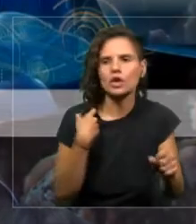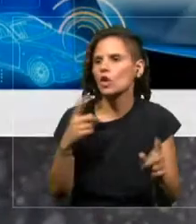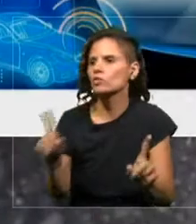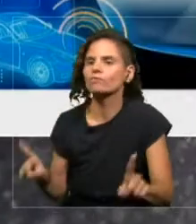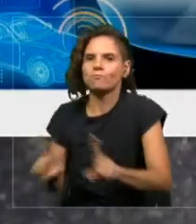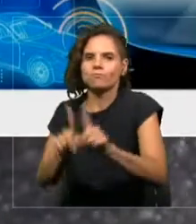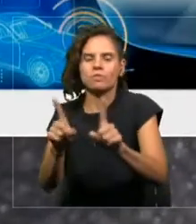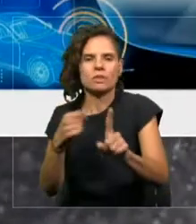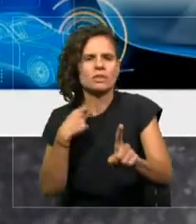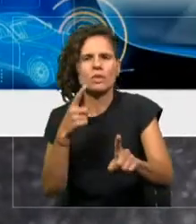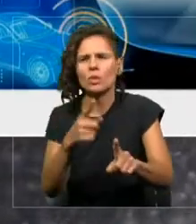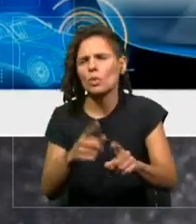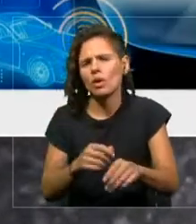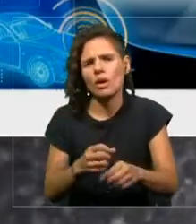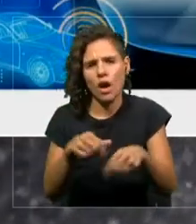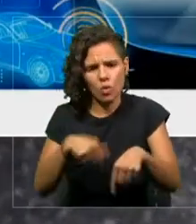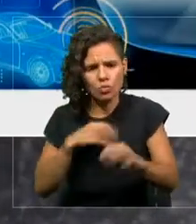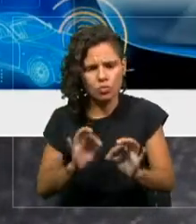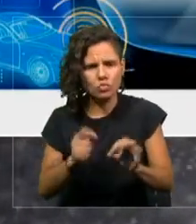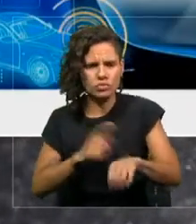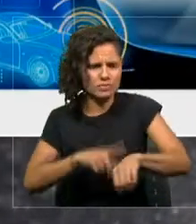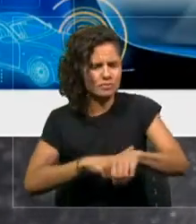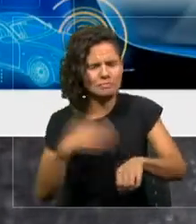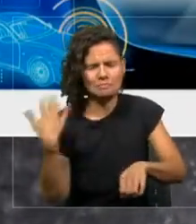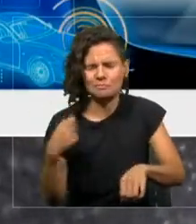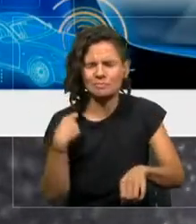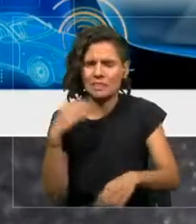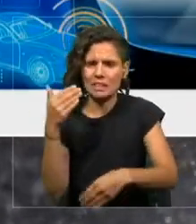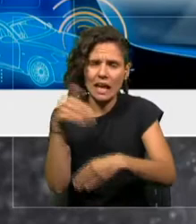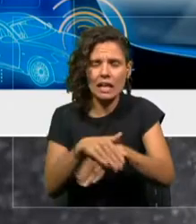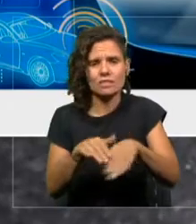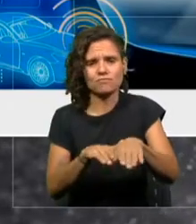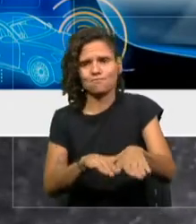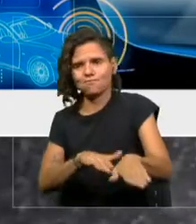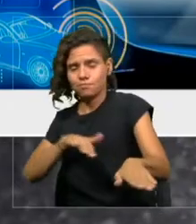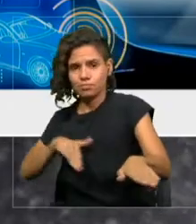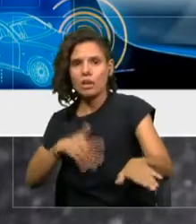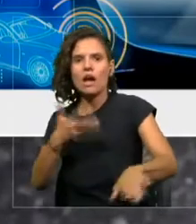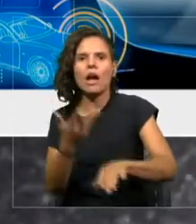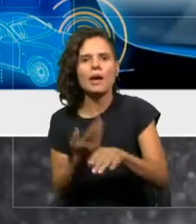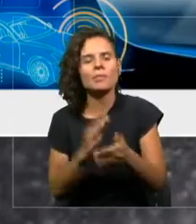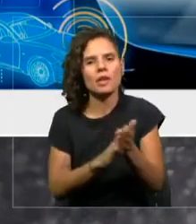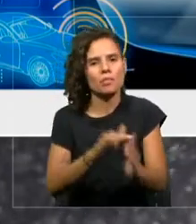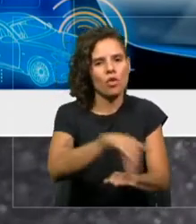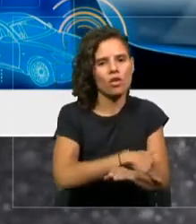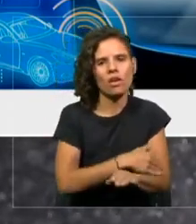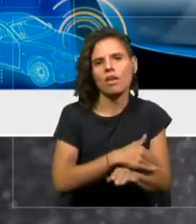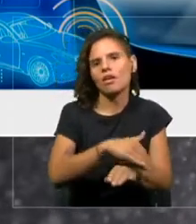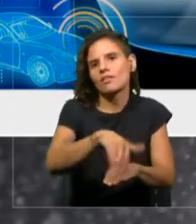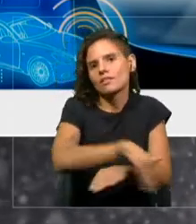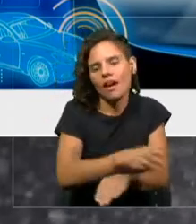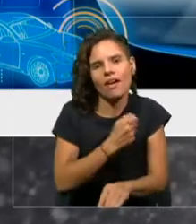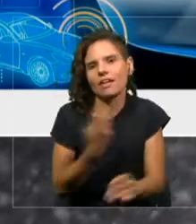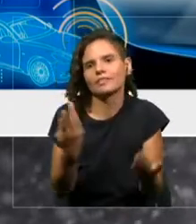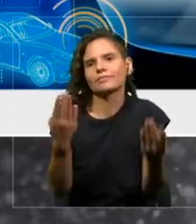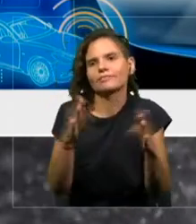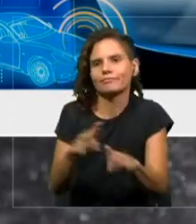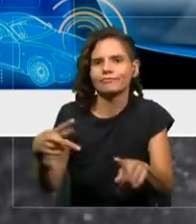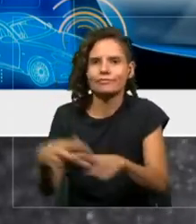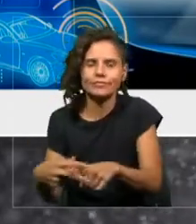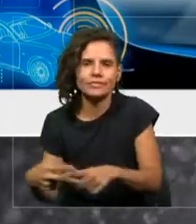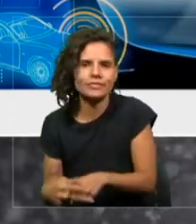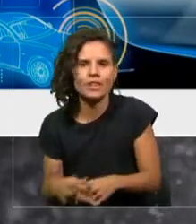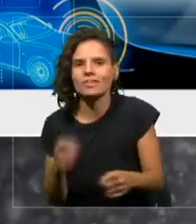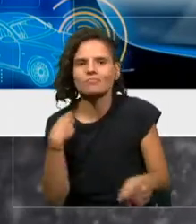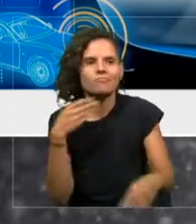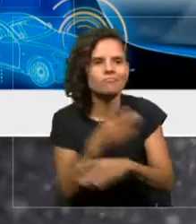encontramos con una manifestación, nos encontramos con un cierre de avenidas, seguramente no voy a llegar a tiempo a mi lugar de trabajo o a mi próxima